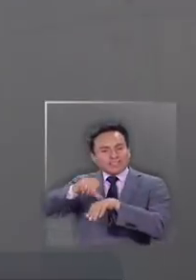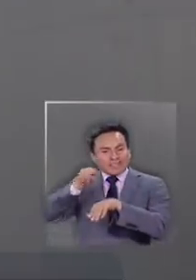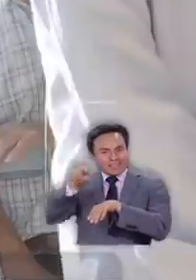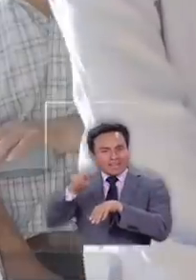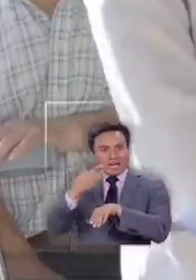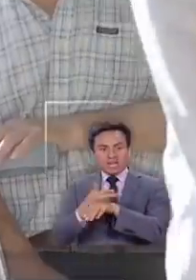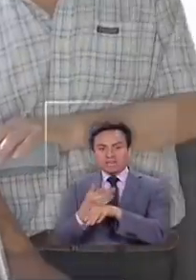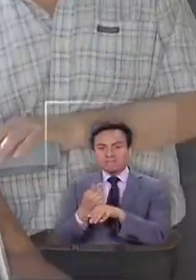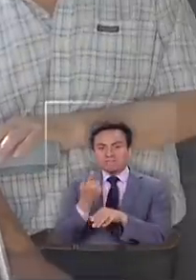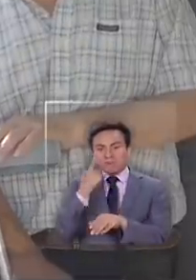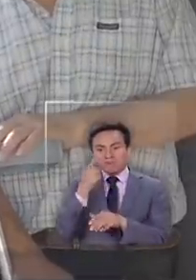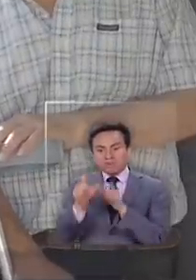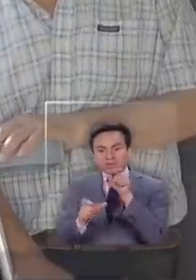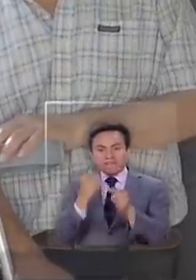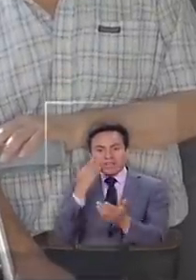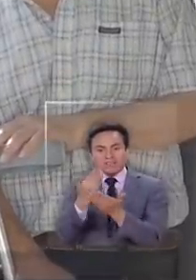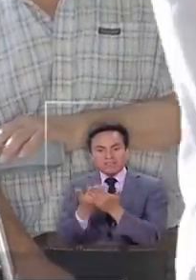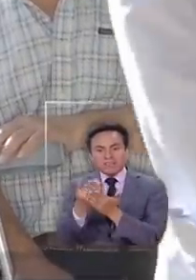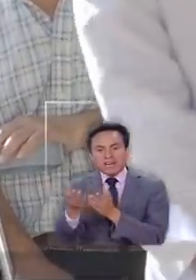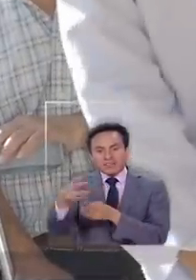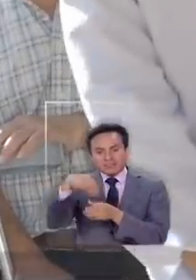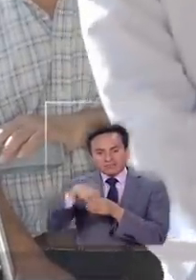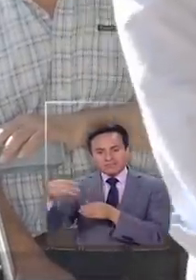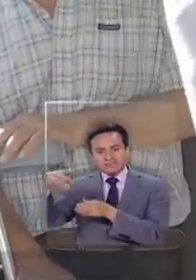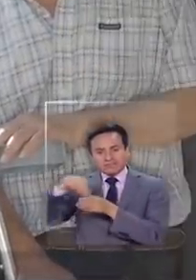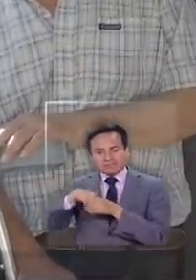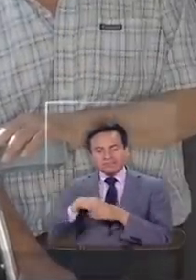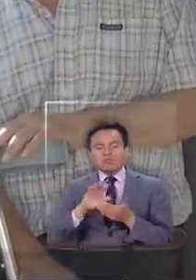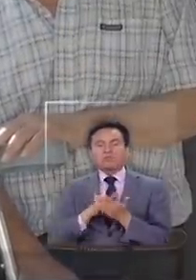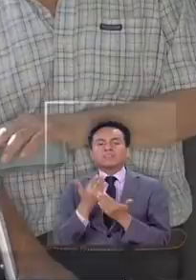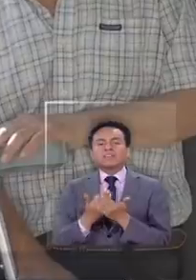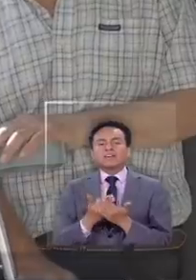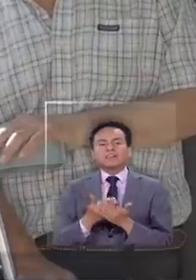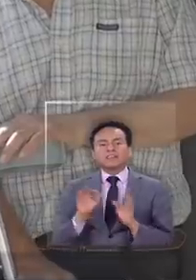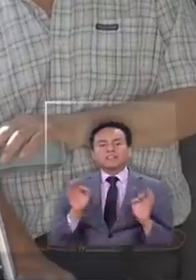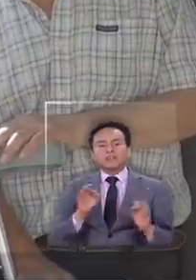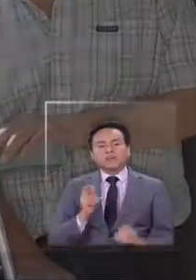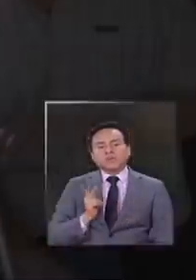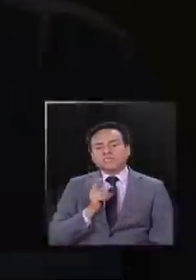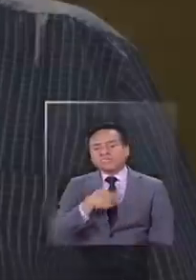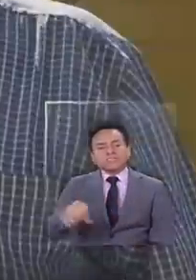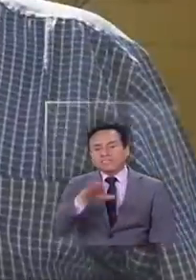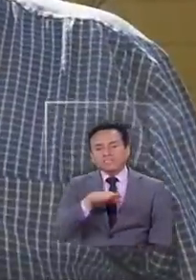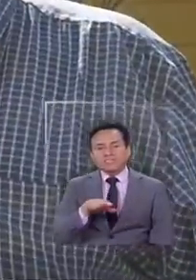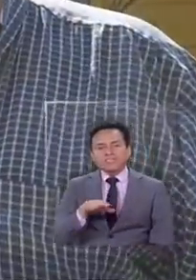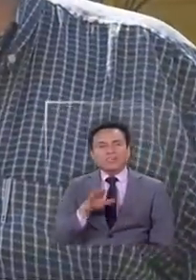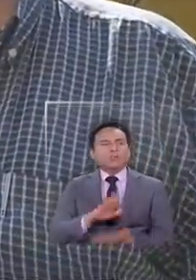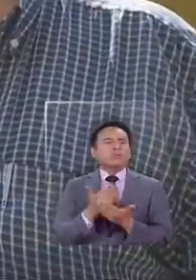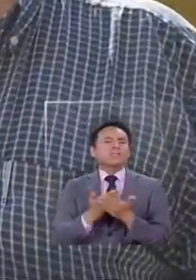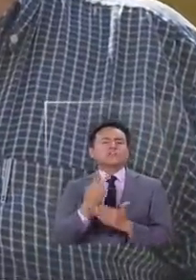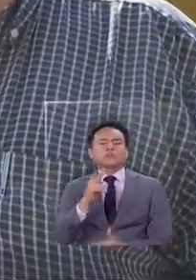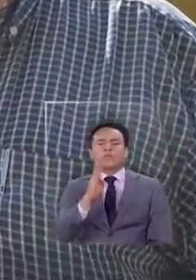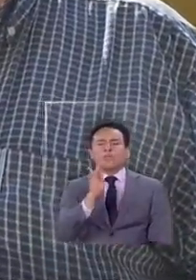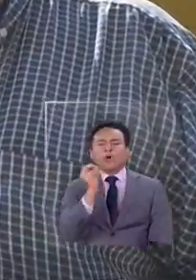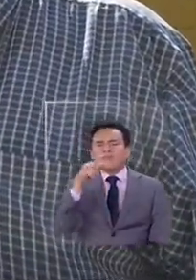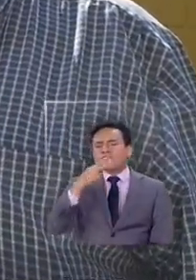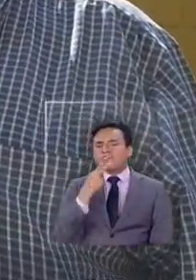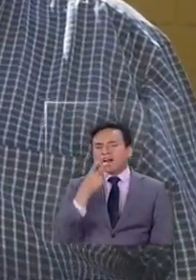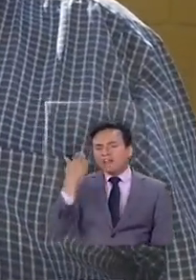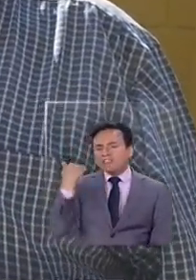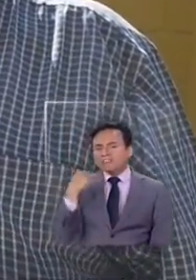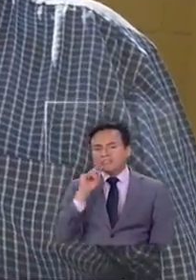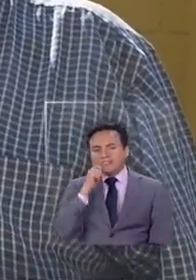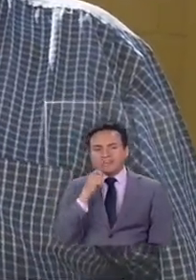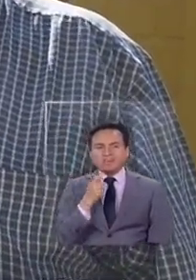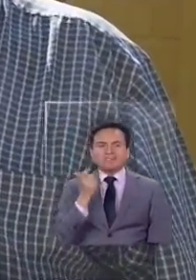sus primeros beneficiarios ¿cómo están señores? Don Mario y usted en Buin ¿dónde estaba? ¿cómo era su vida antes de llegar a ¡Eh!